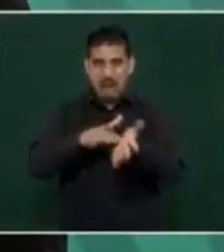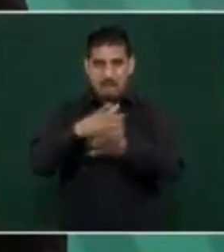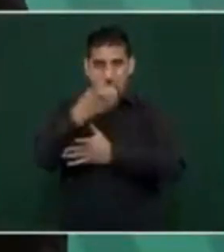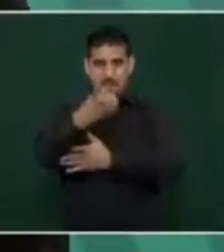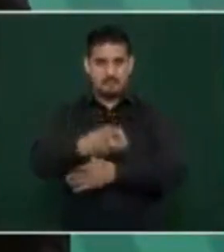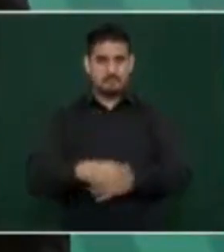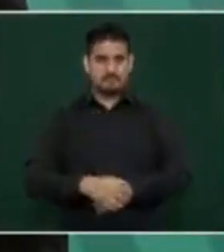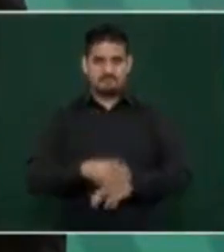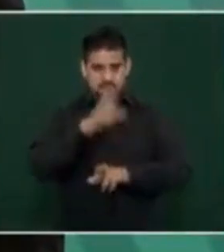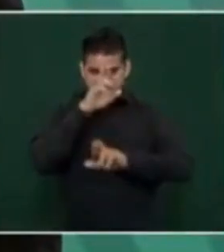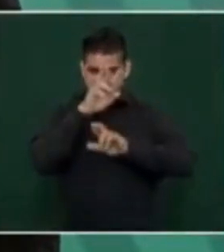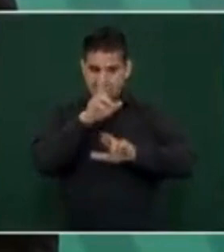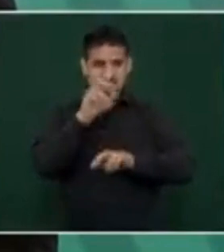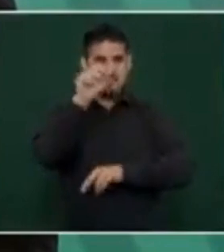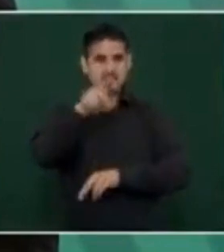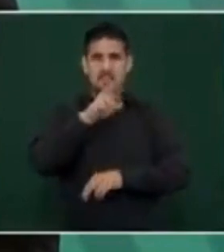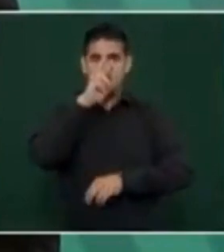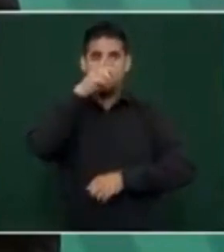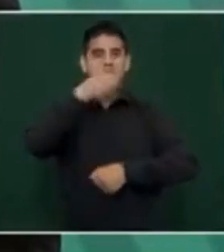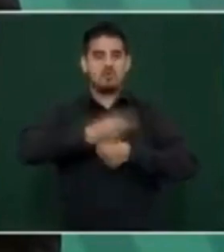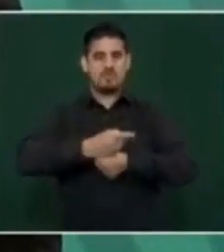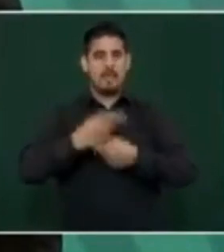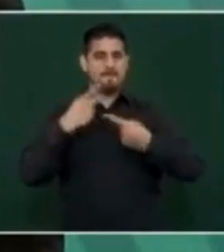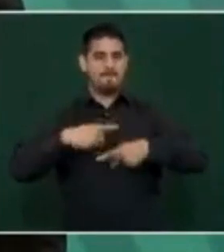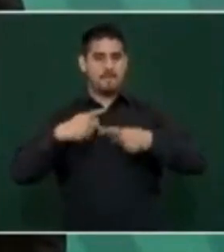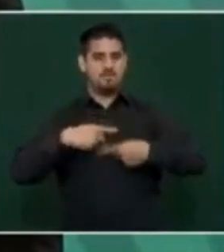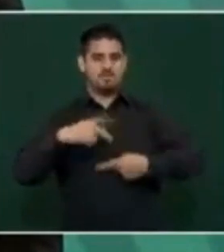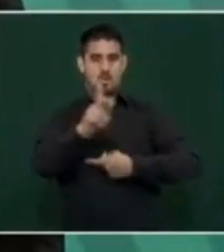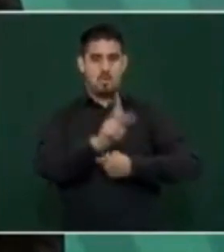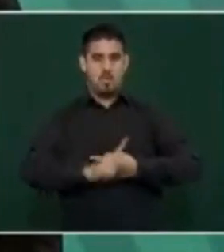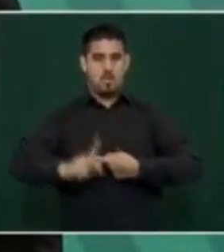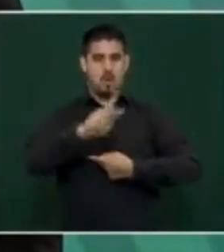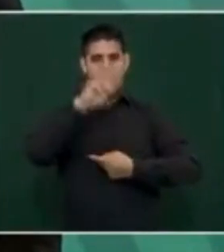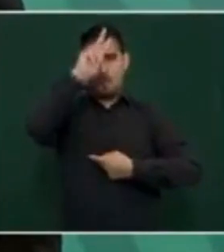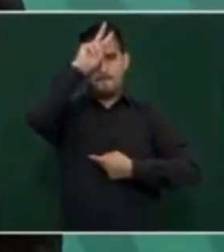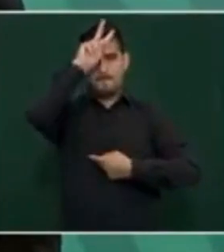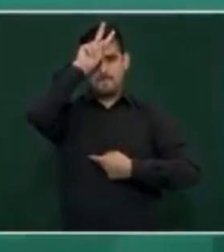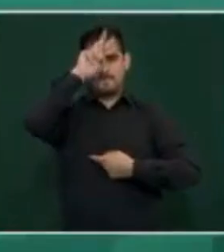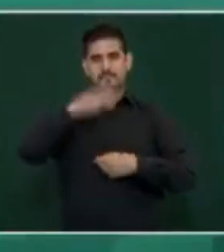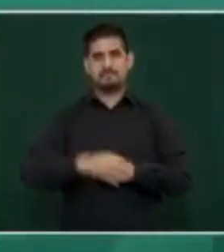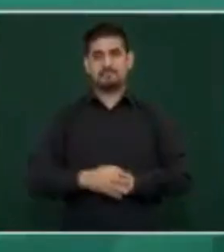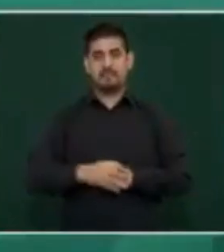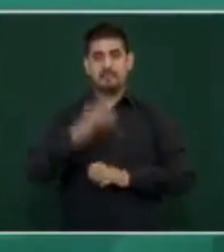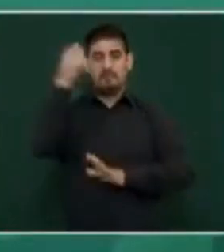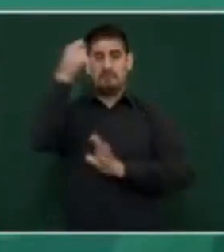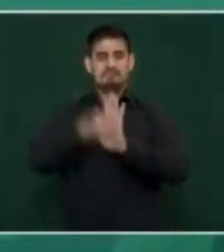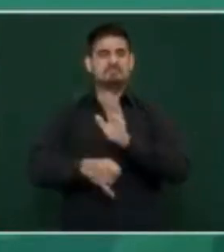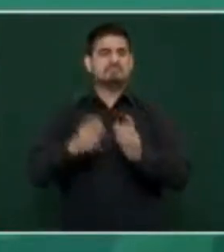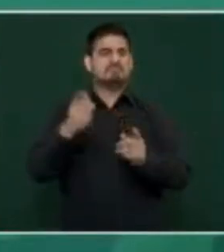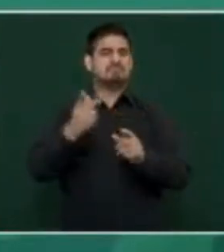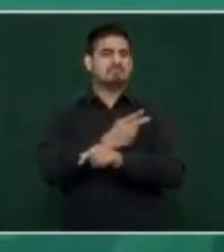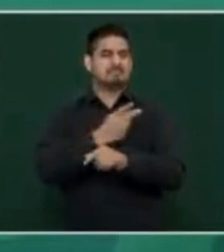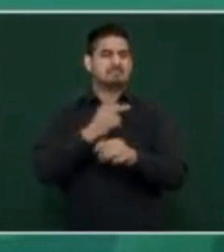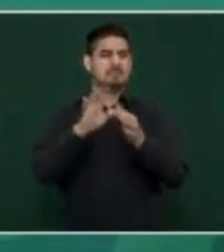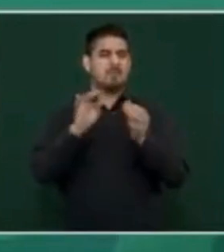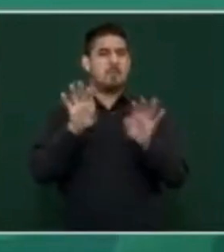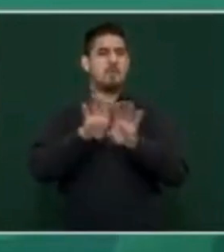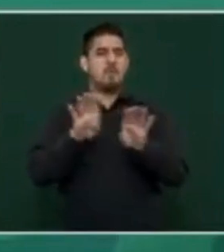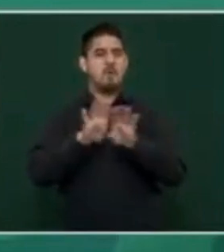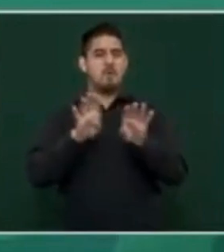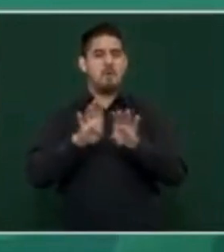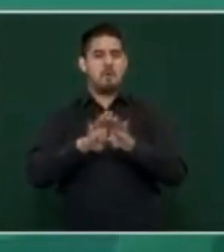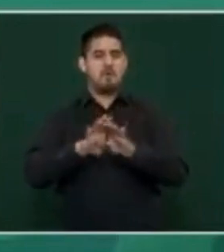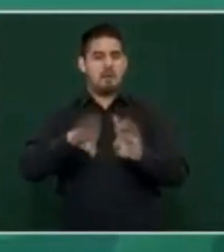no respetan la voluntad del pueblo y lo que hay en el fondo es una actitud clasista,